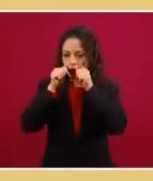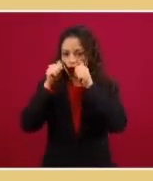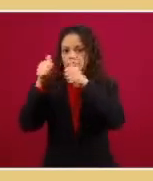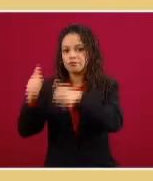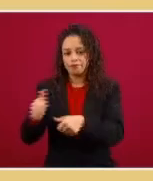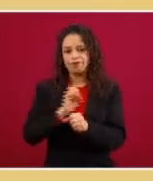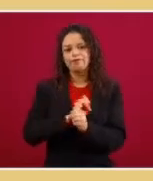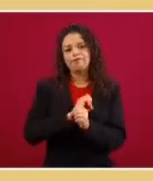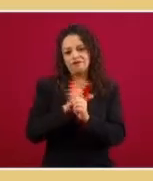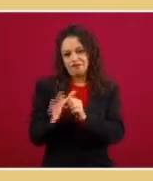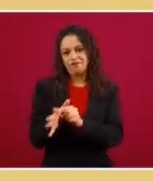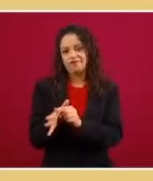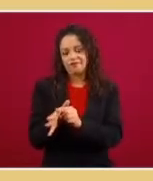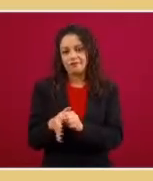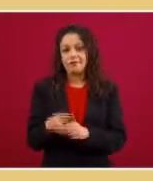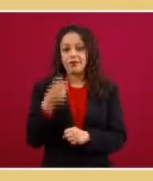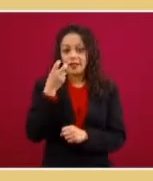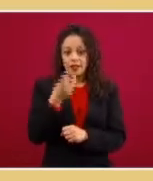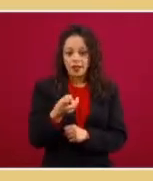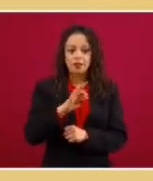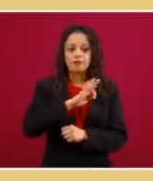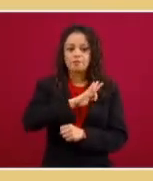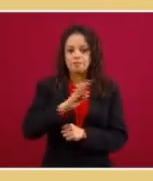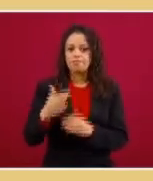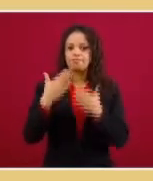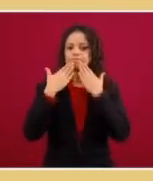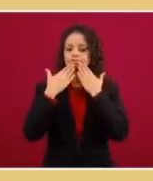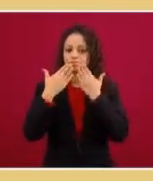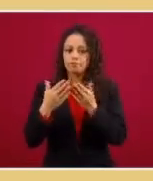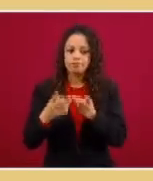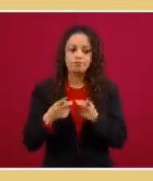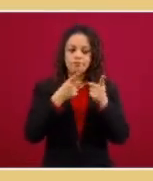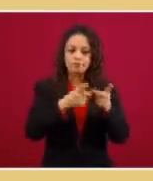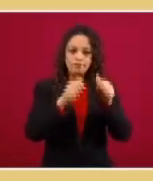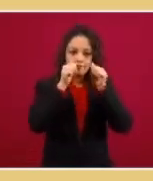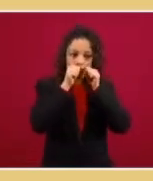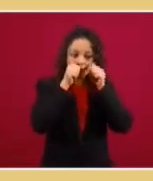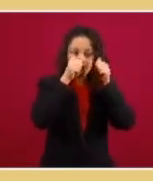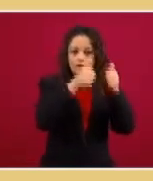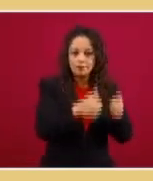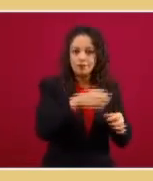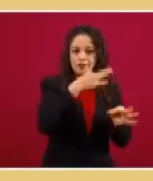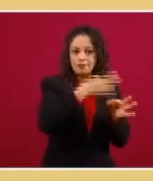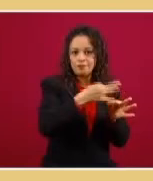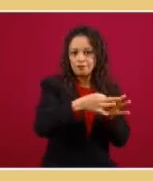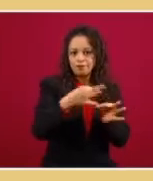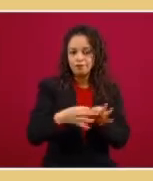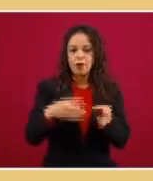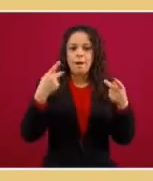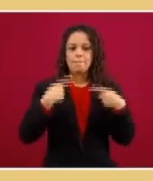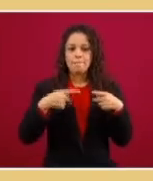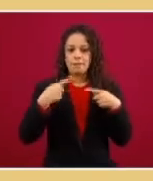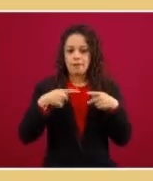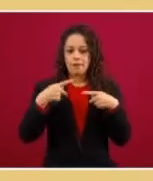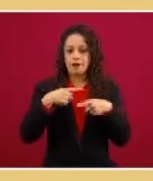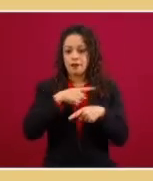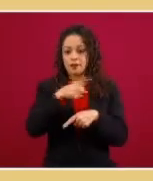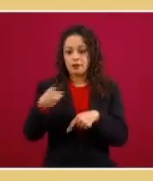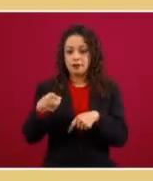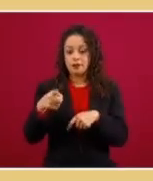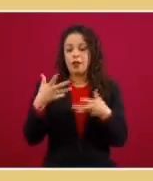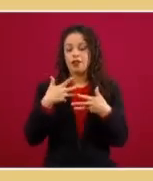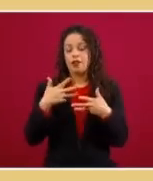Así se cumplirá el objetivo de garantizar la atención a quienes tengan padecimientos provocados por el COVID-19,